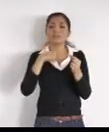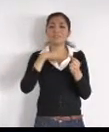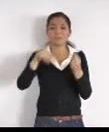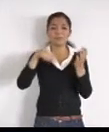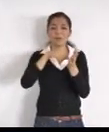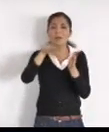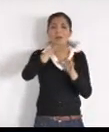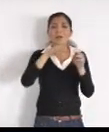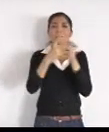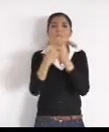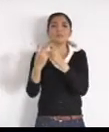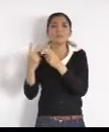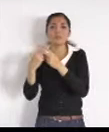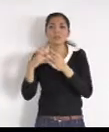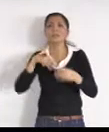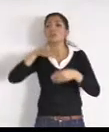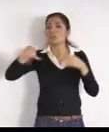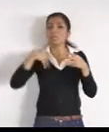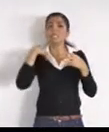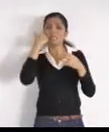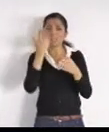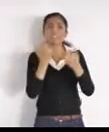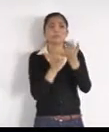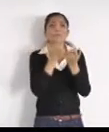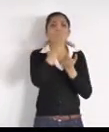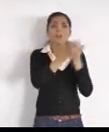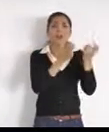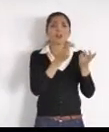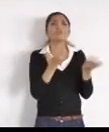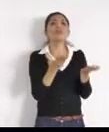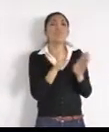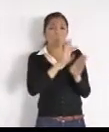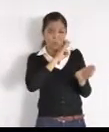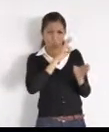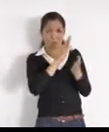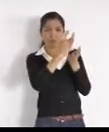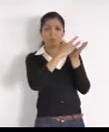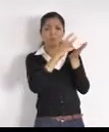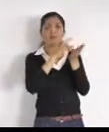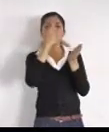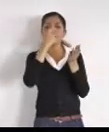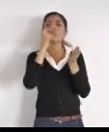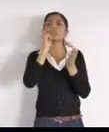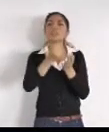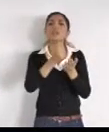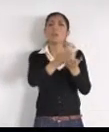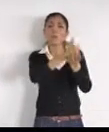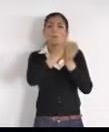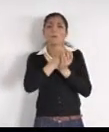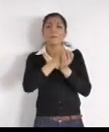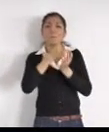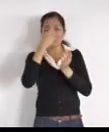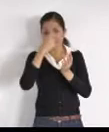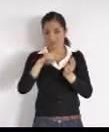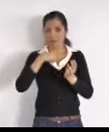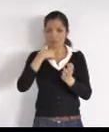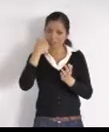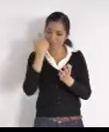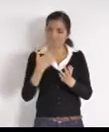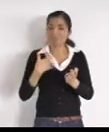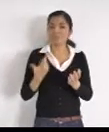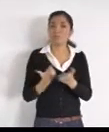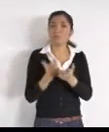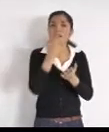hacer, quien nos pueda atender, y ayudar, le agradecería, la información, y accesibilidad, Dios lo bendiga, muchas gracias, si se puede,